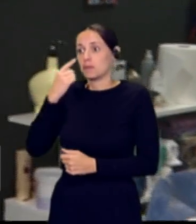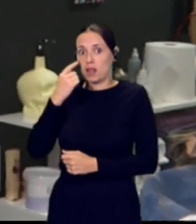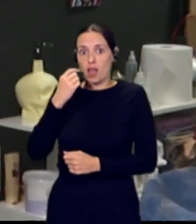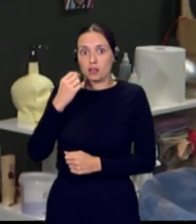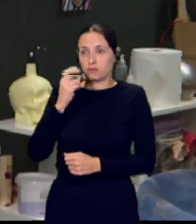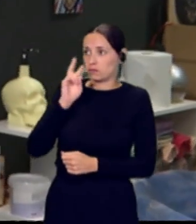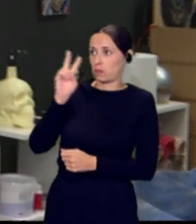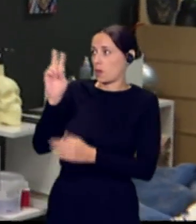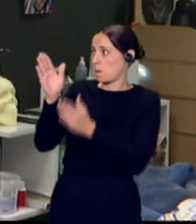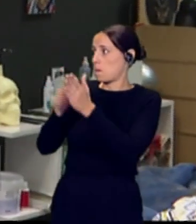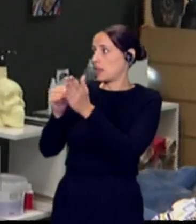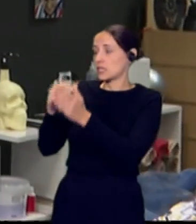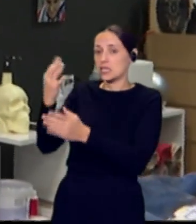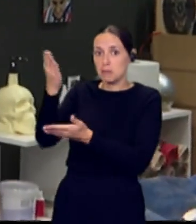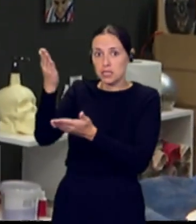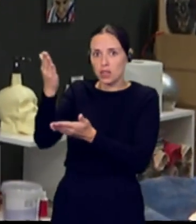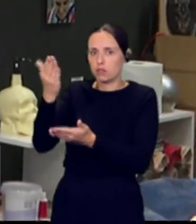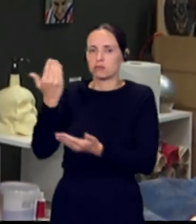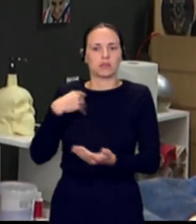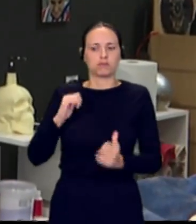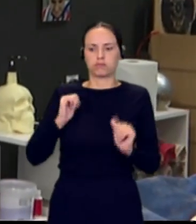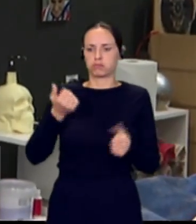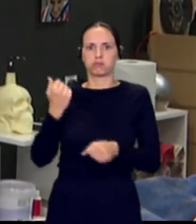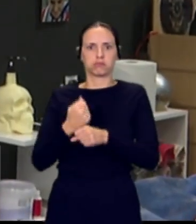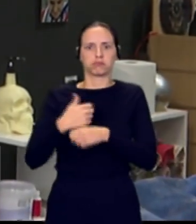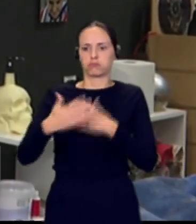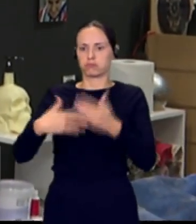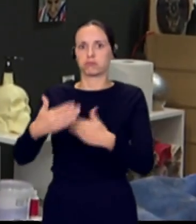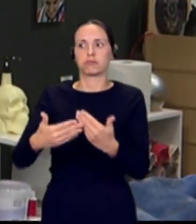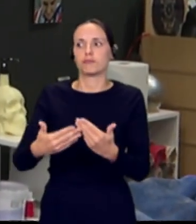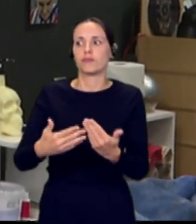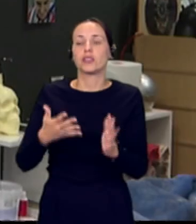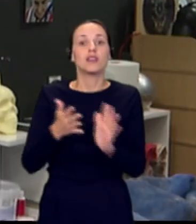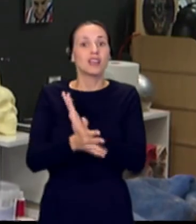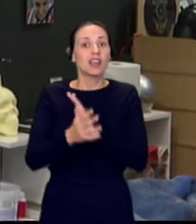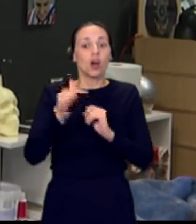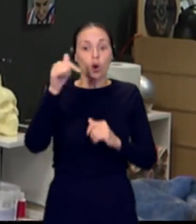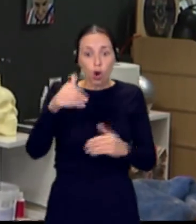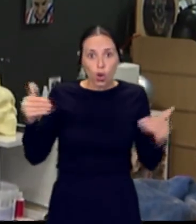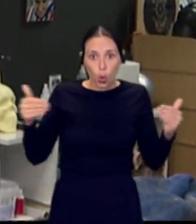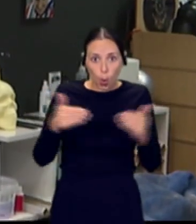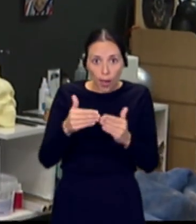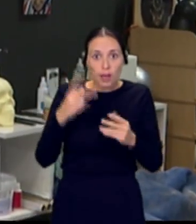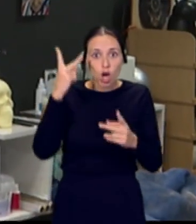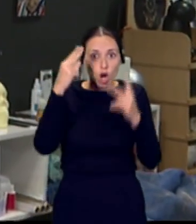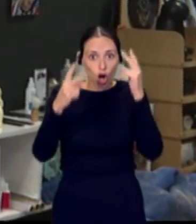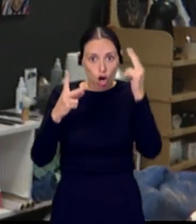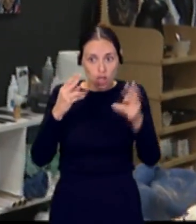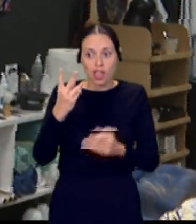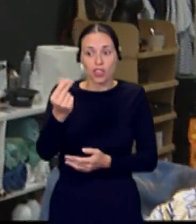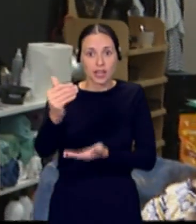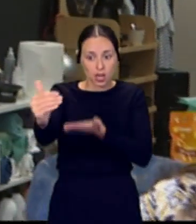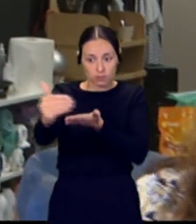pasando en Valencia, pues desde ese momento ya nos pusimos manos a la obra. Y quisimos también ponerlo en los cortes de todo lo que se recaude hoy jueves, pues todo es para